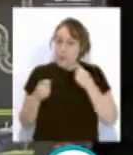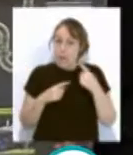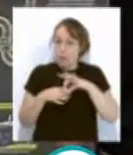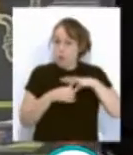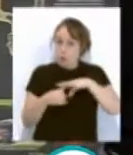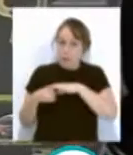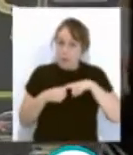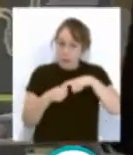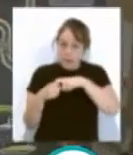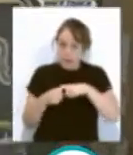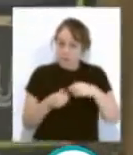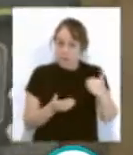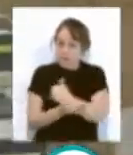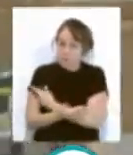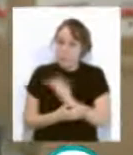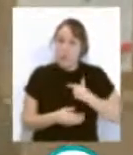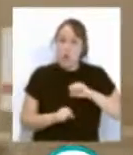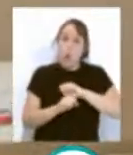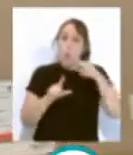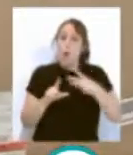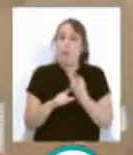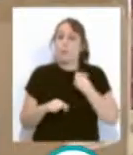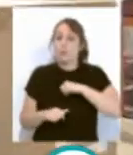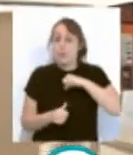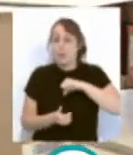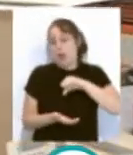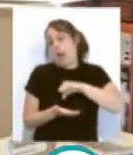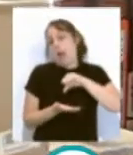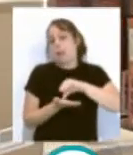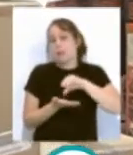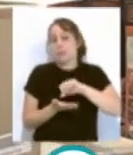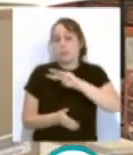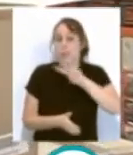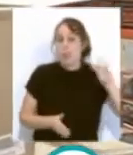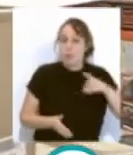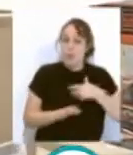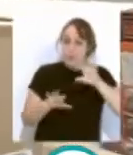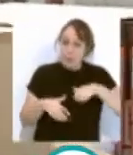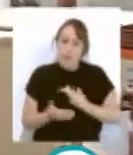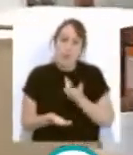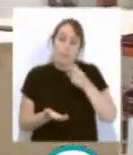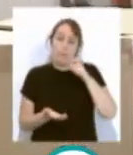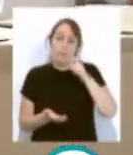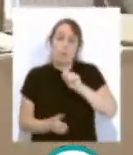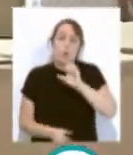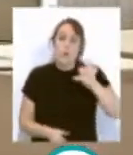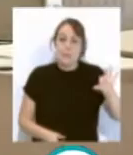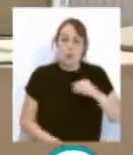deben descargarse los modelos de solicitud en la página web municipal www.cadiz.es o en www